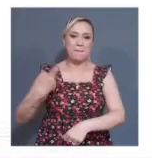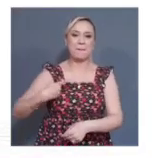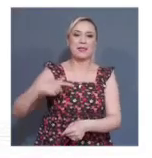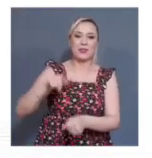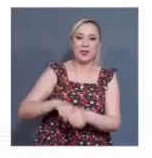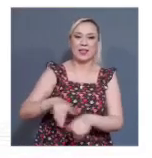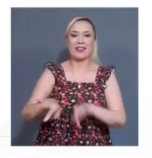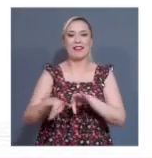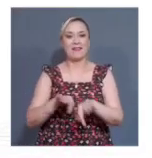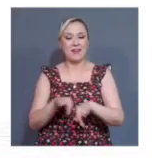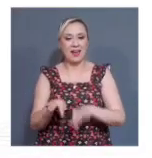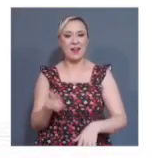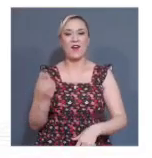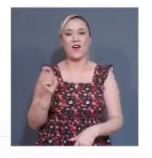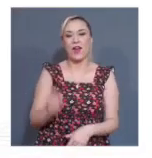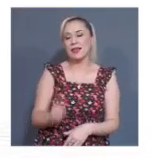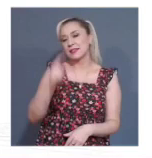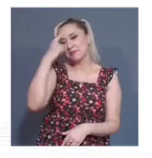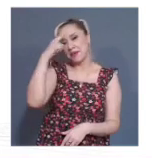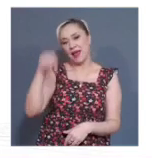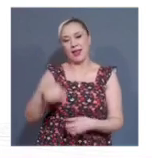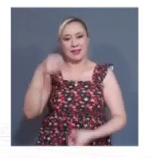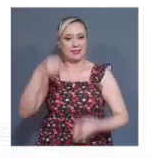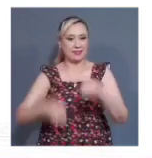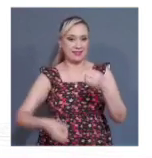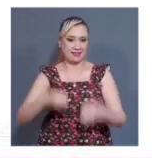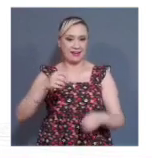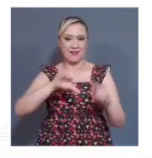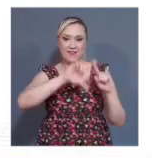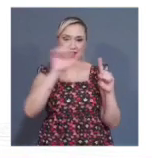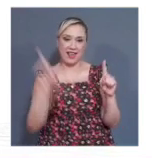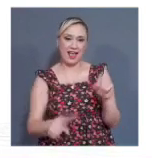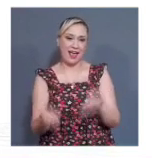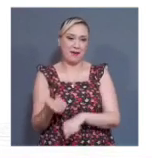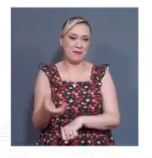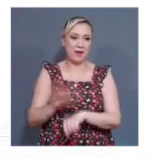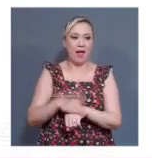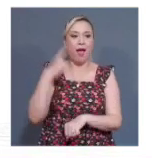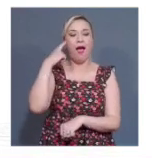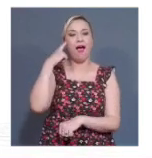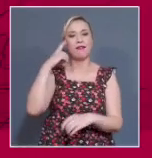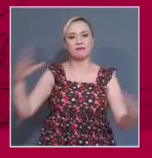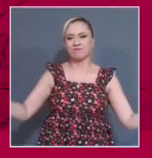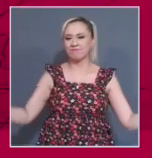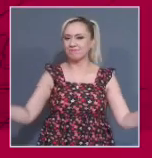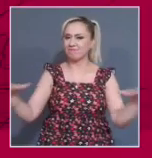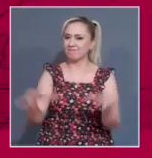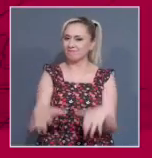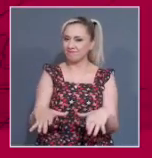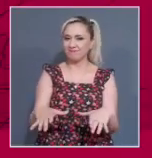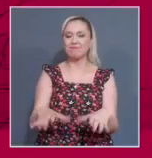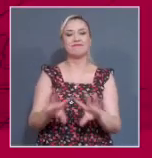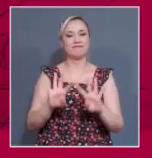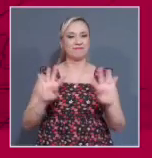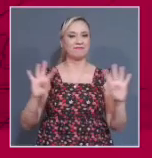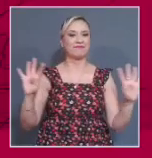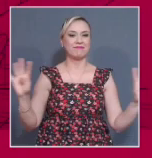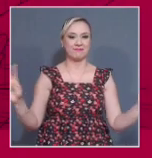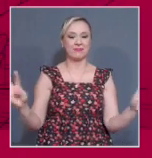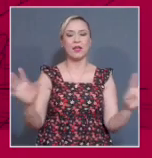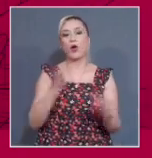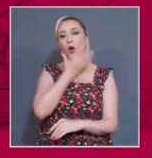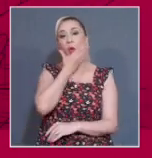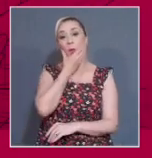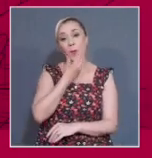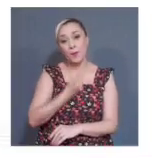de la dinámica que el Tribunal Federal de Justicia Administrativa llevó a cabo en la mesa, masculinidades y